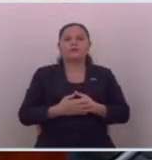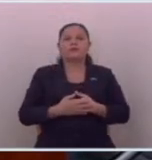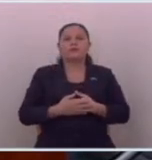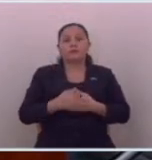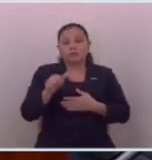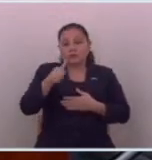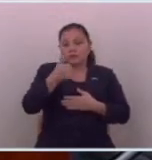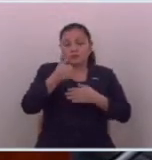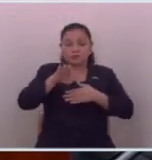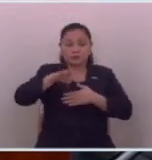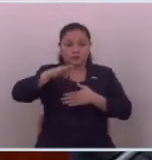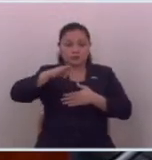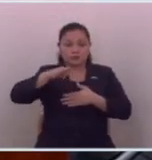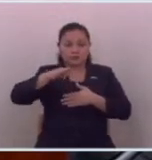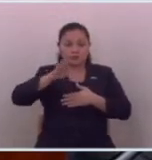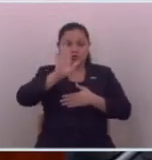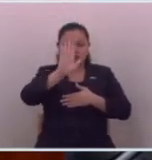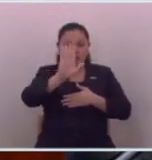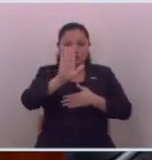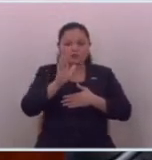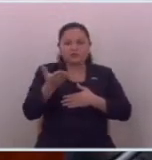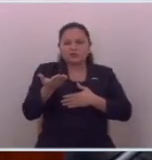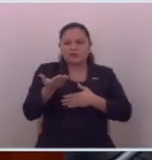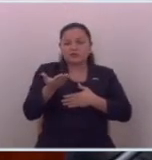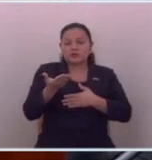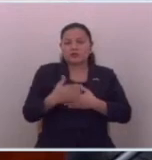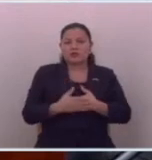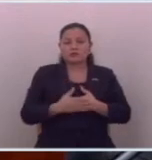hay otros que utilizan sus plataformas